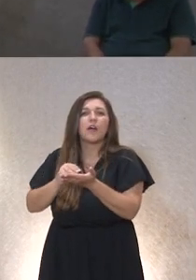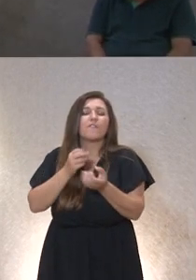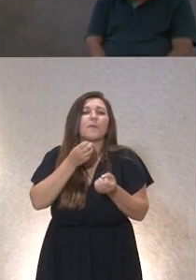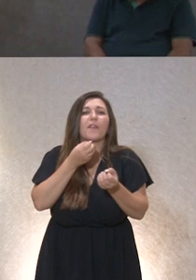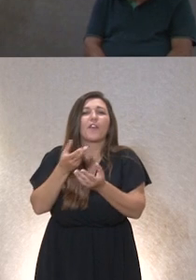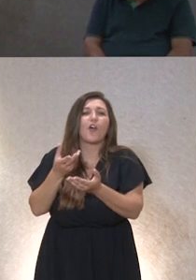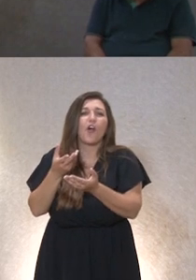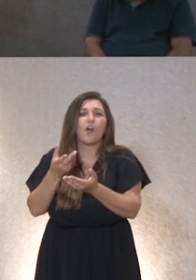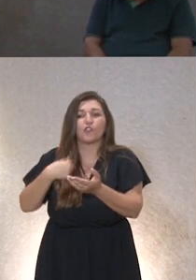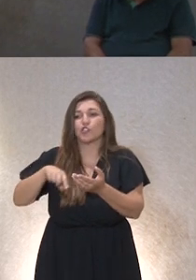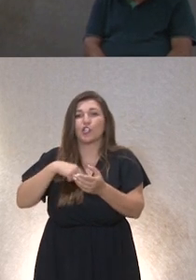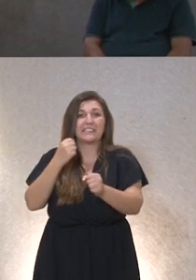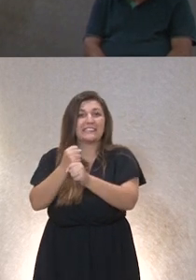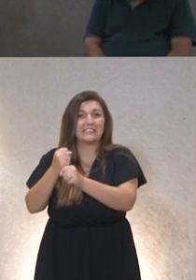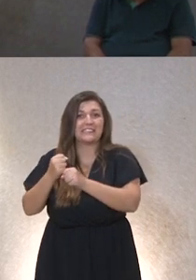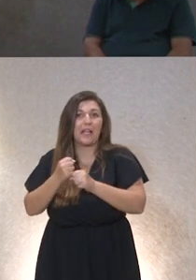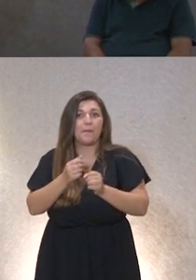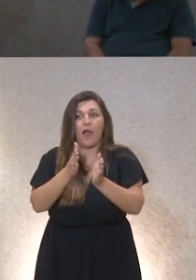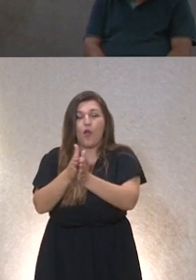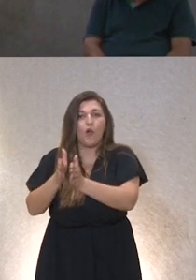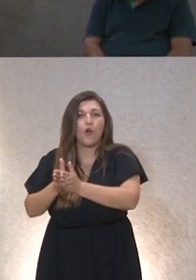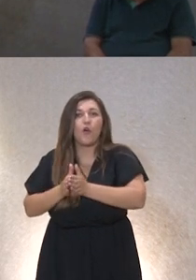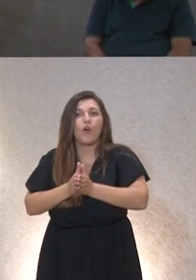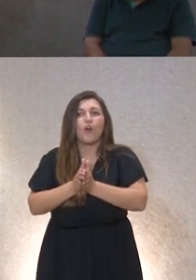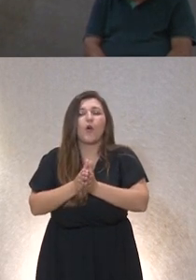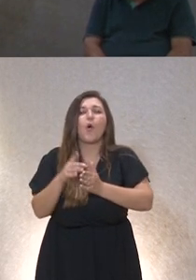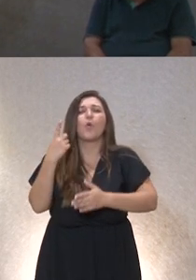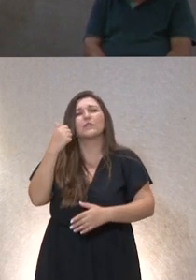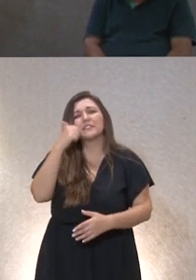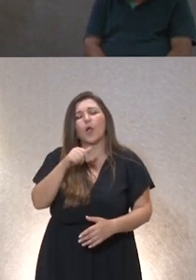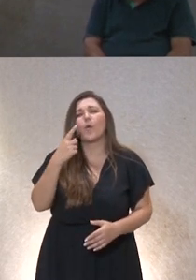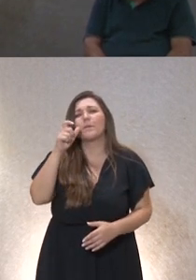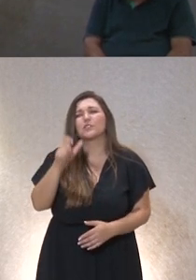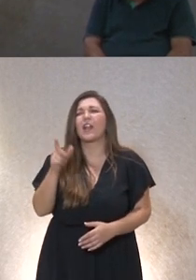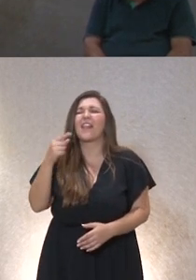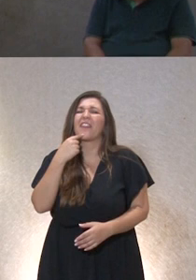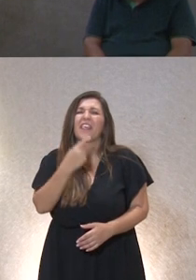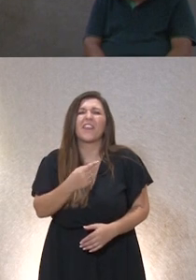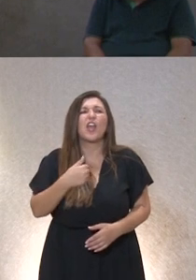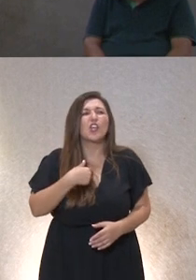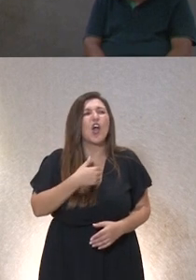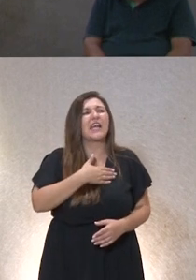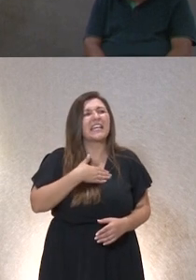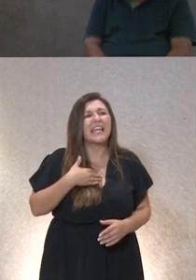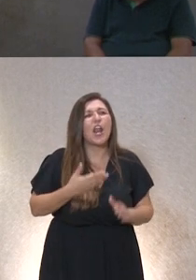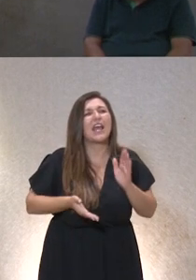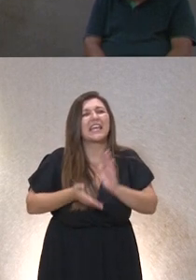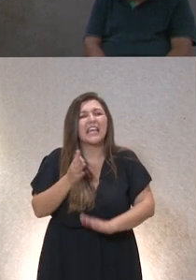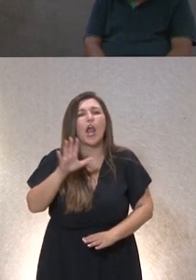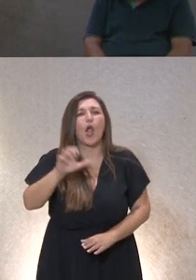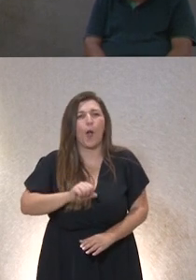con las que trabajamos nos decían que claro había un chico una persona que decía bueno es que yo quiero salir siempre a comprar